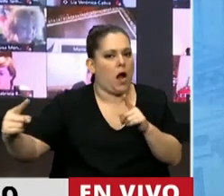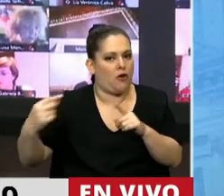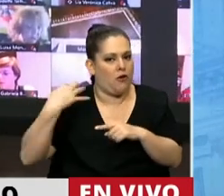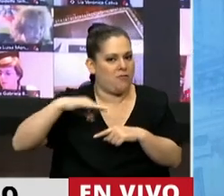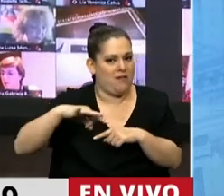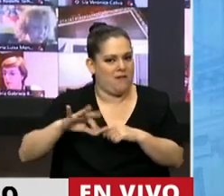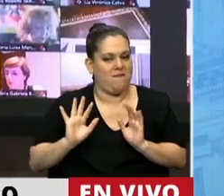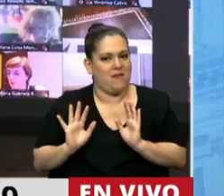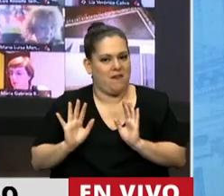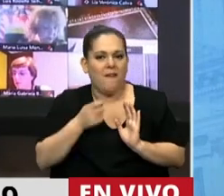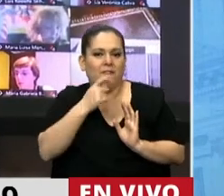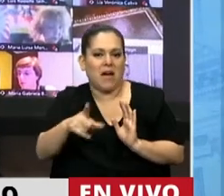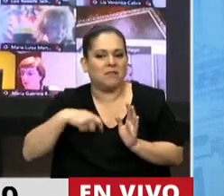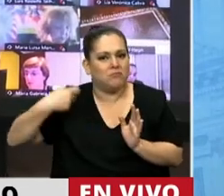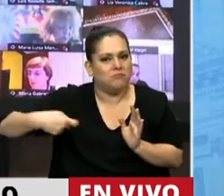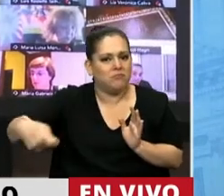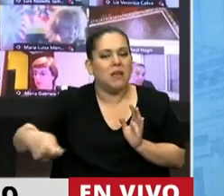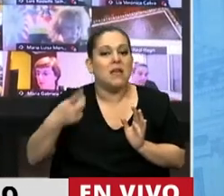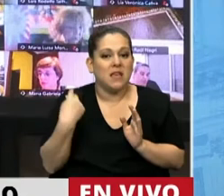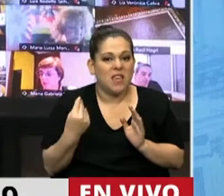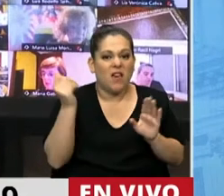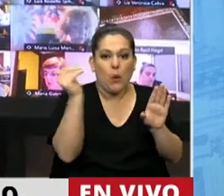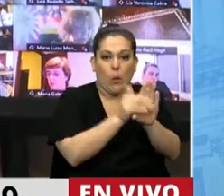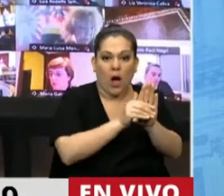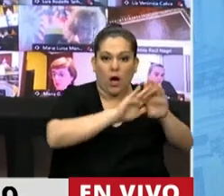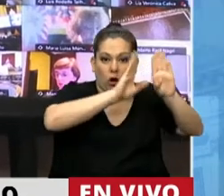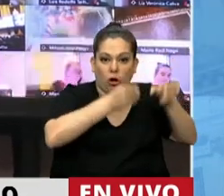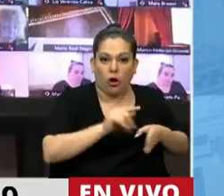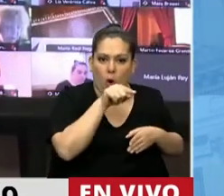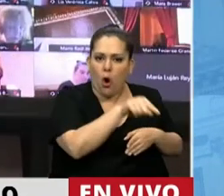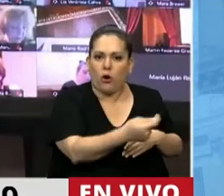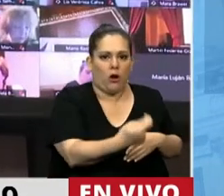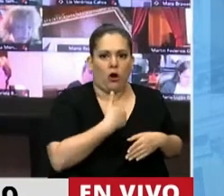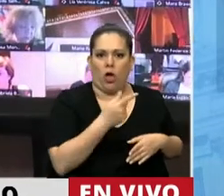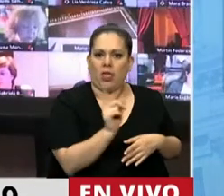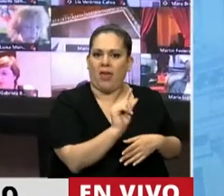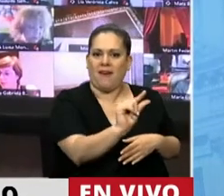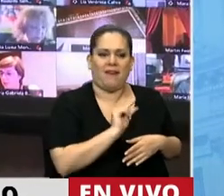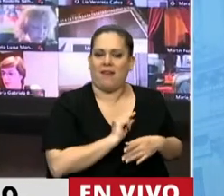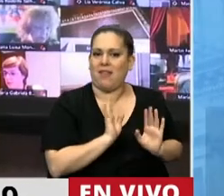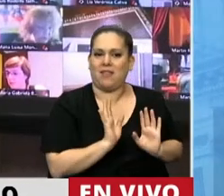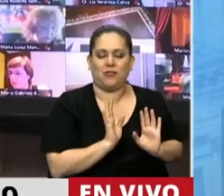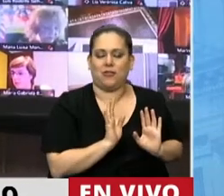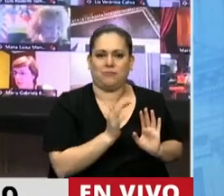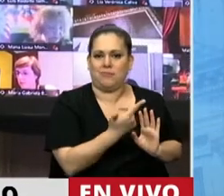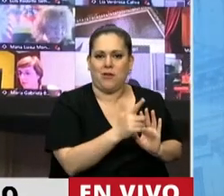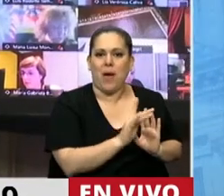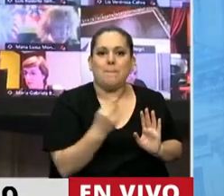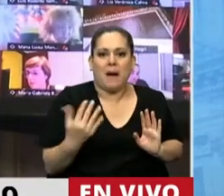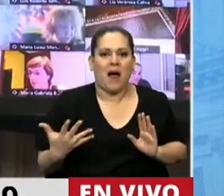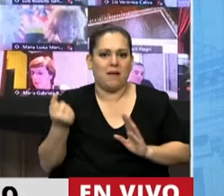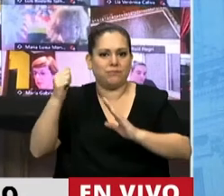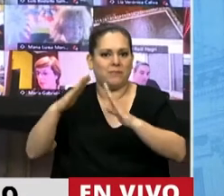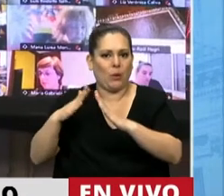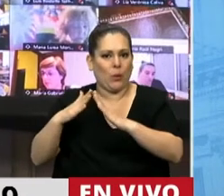con facilidades, y las entidades bancarias hoy por hoy no dan créditos para la adquisición de